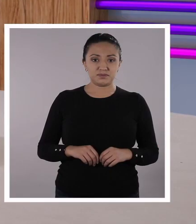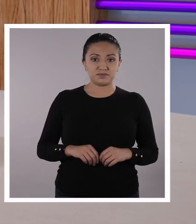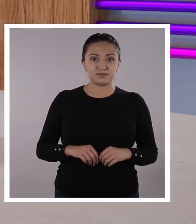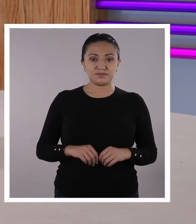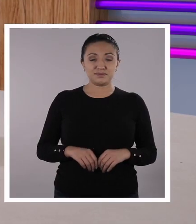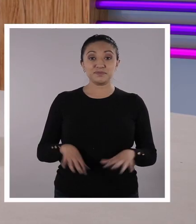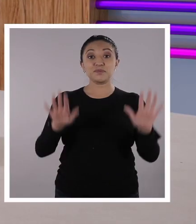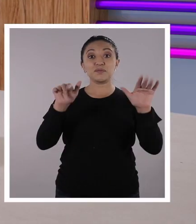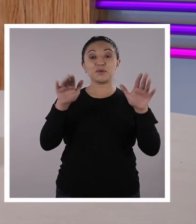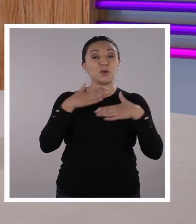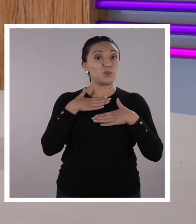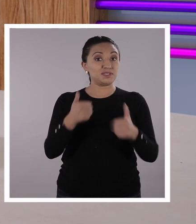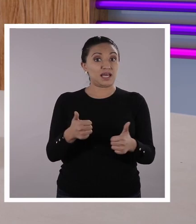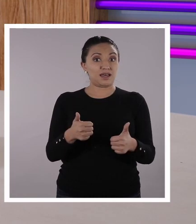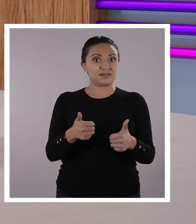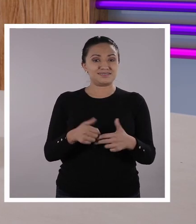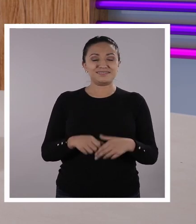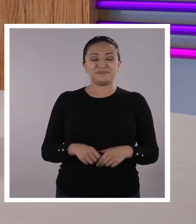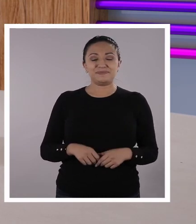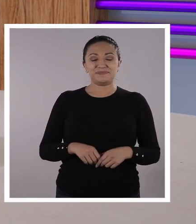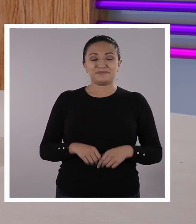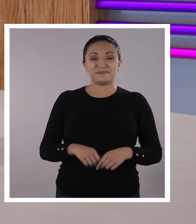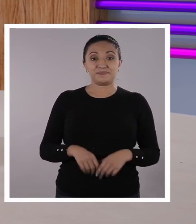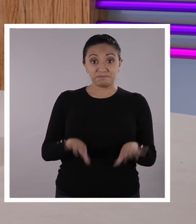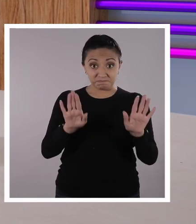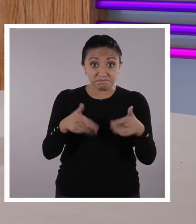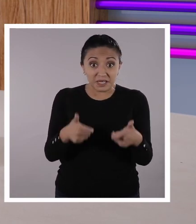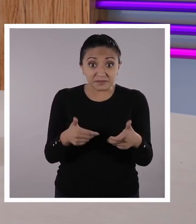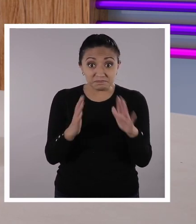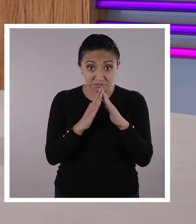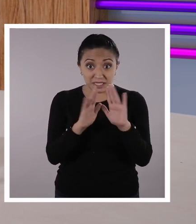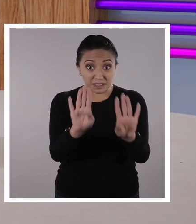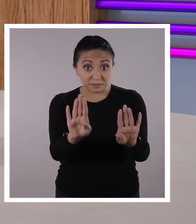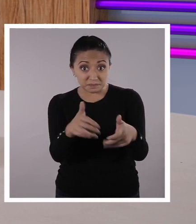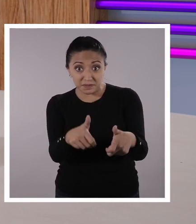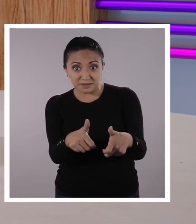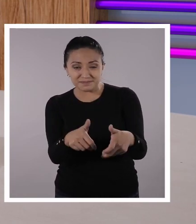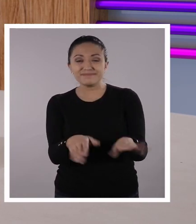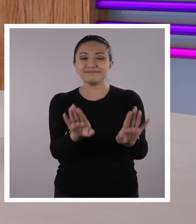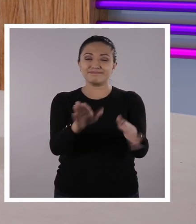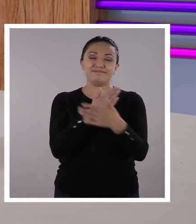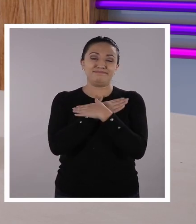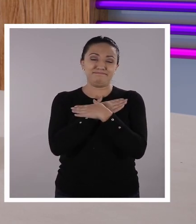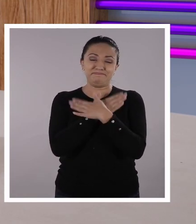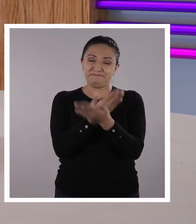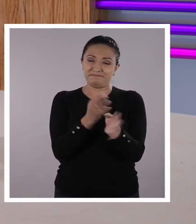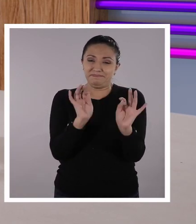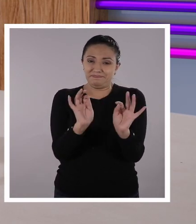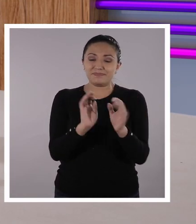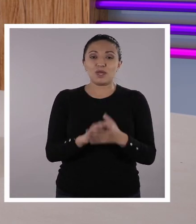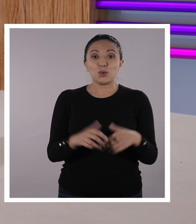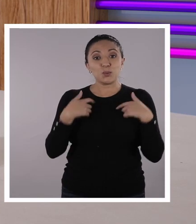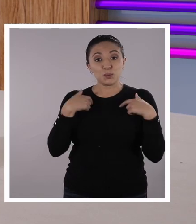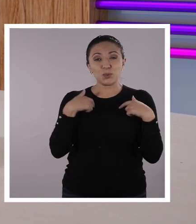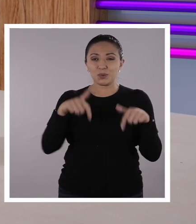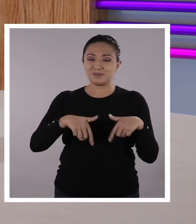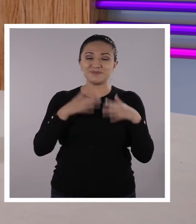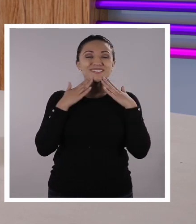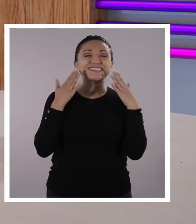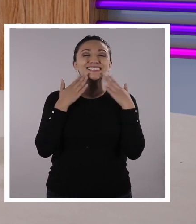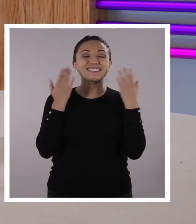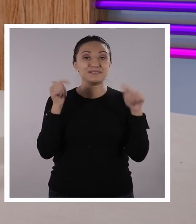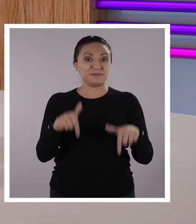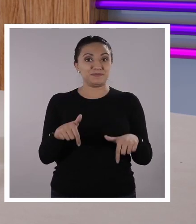¿Qué tal chicos y chicas? ¿Cómo están? ¿Todo bien en casa? Me alegro. Yo estoy muy contento de estar aquí.